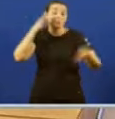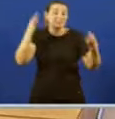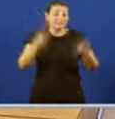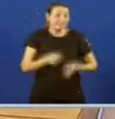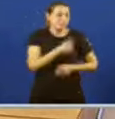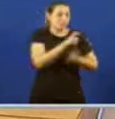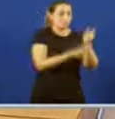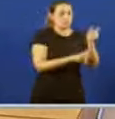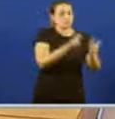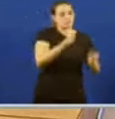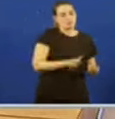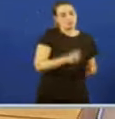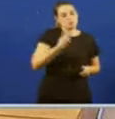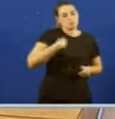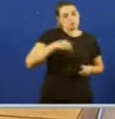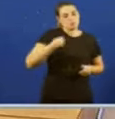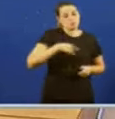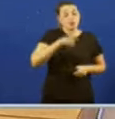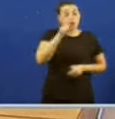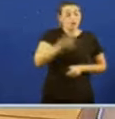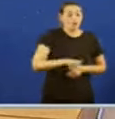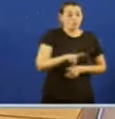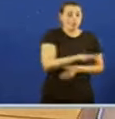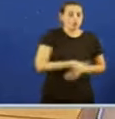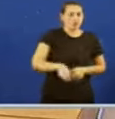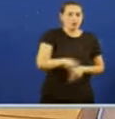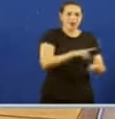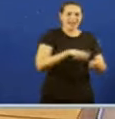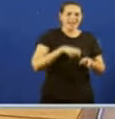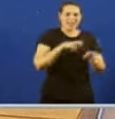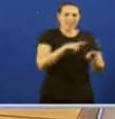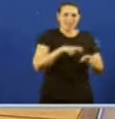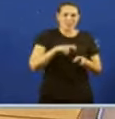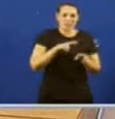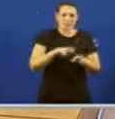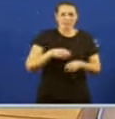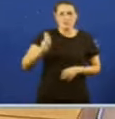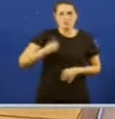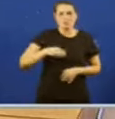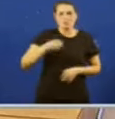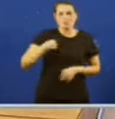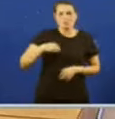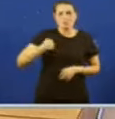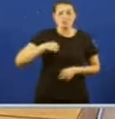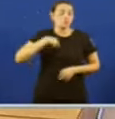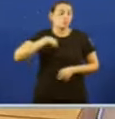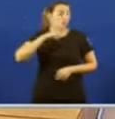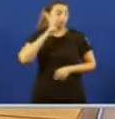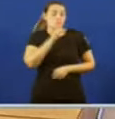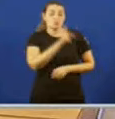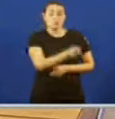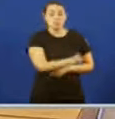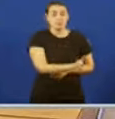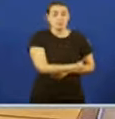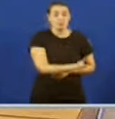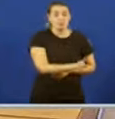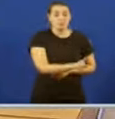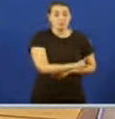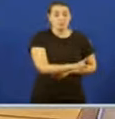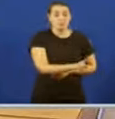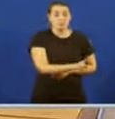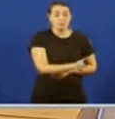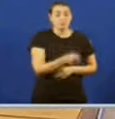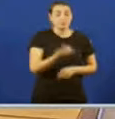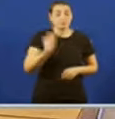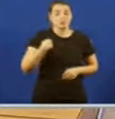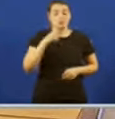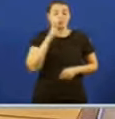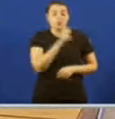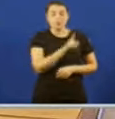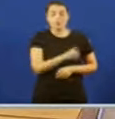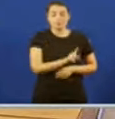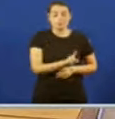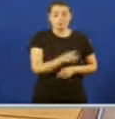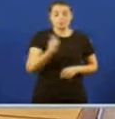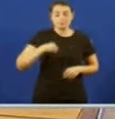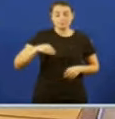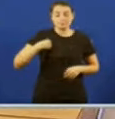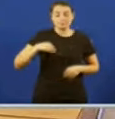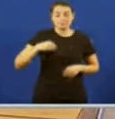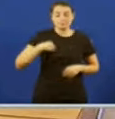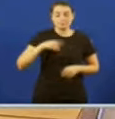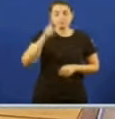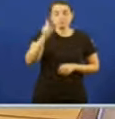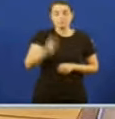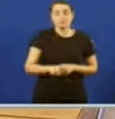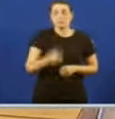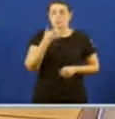perigo A viabilidade De moitas explotacións Gandeiras Non hai Unha posta efectiva De remedios Para empezar